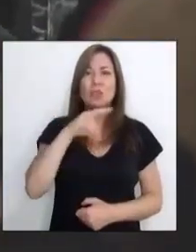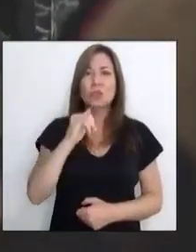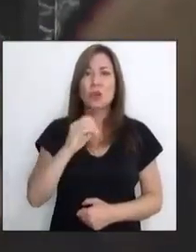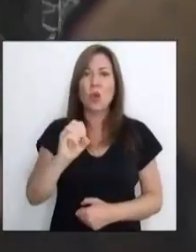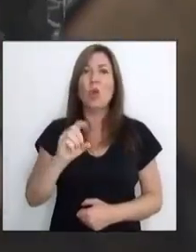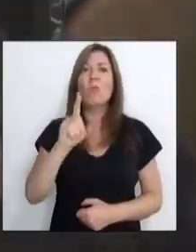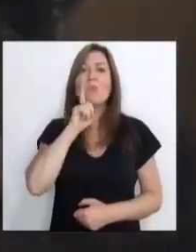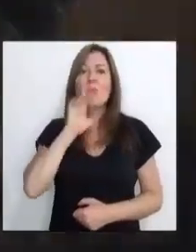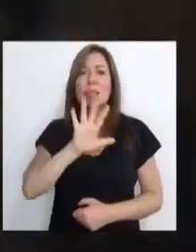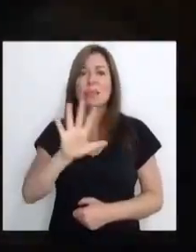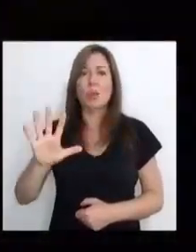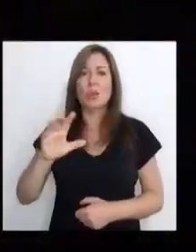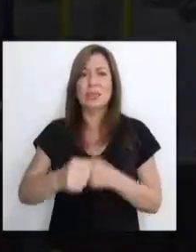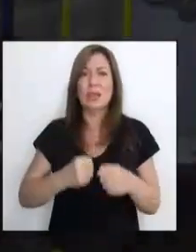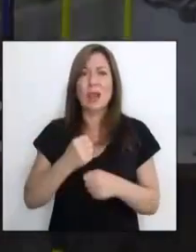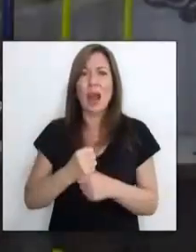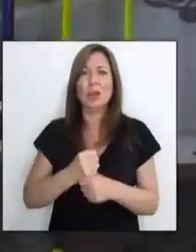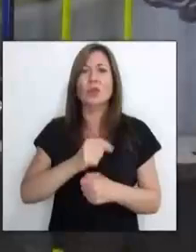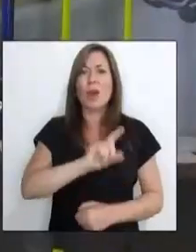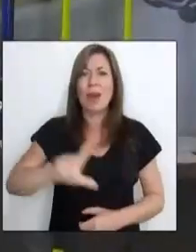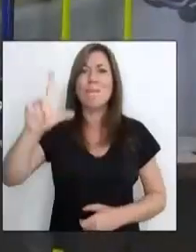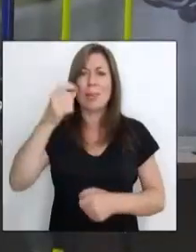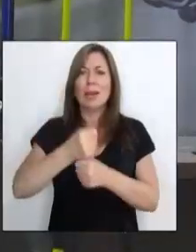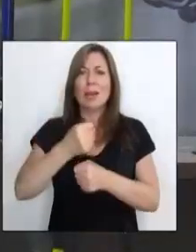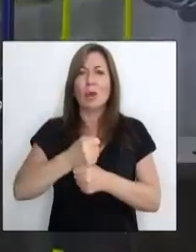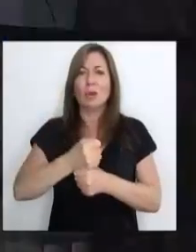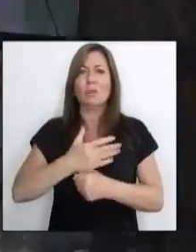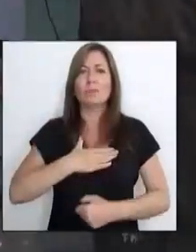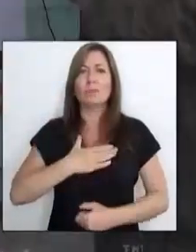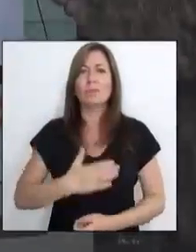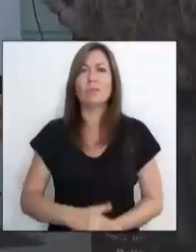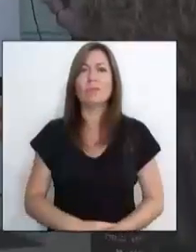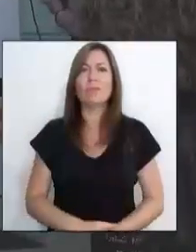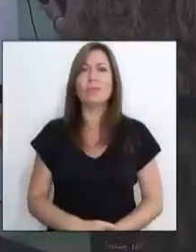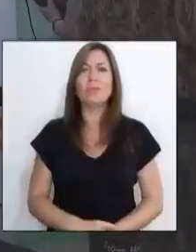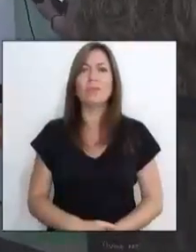Enzo Jiménez, tengo 55 años y soy emprendedor.